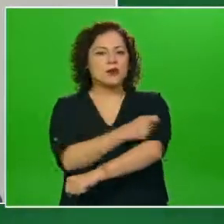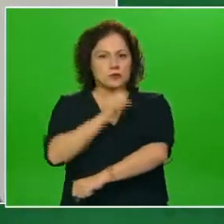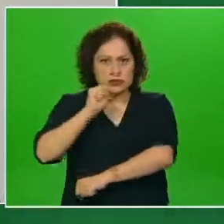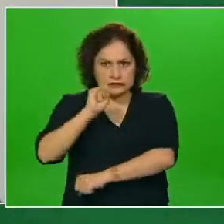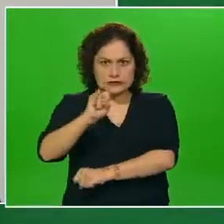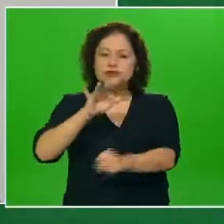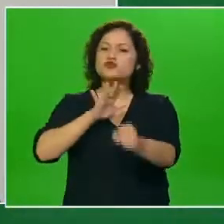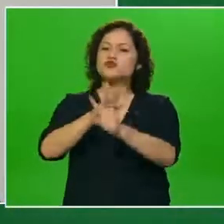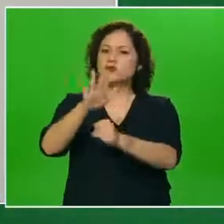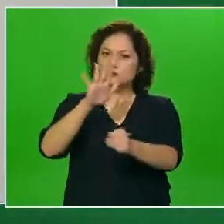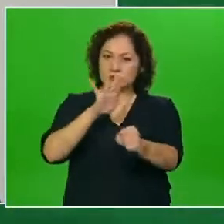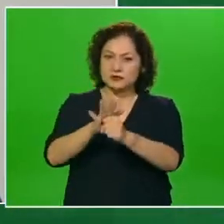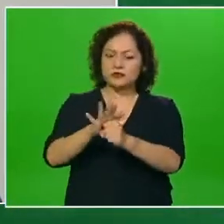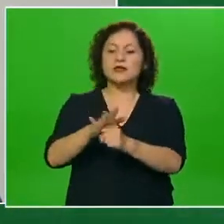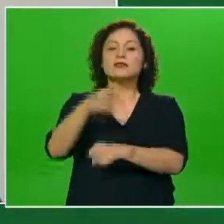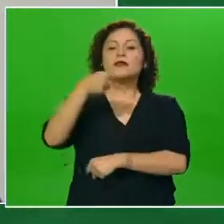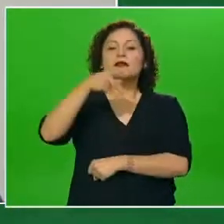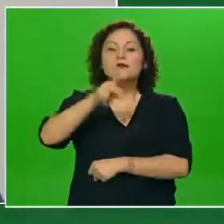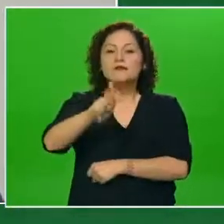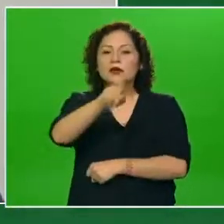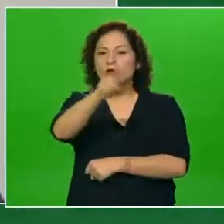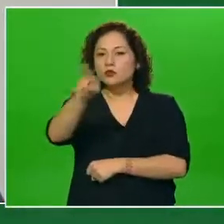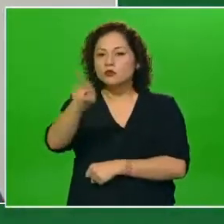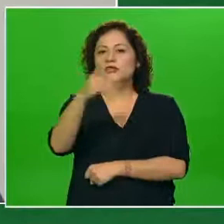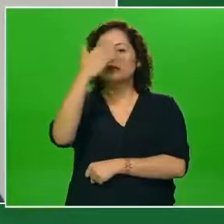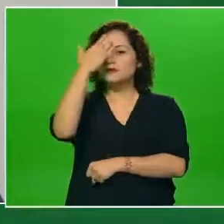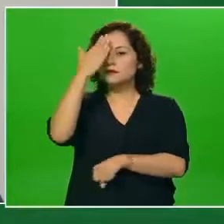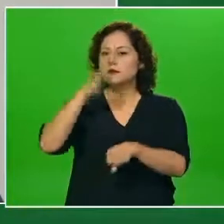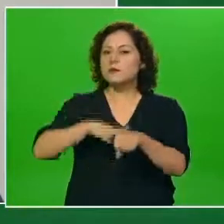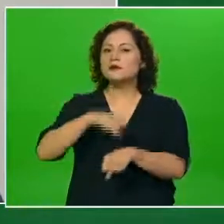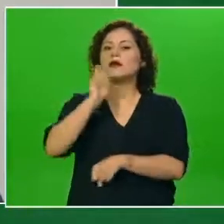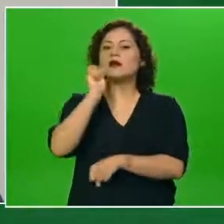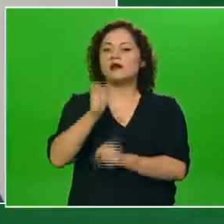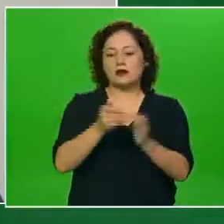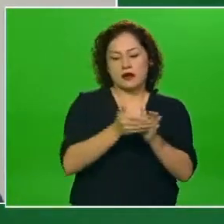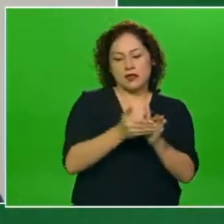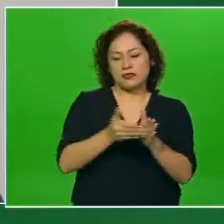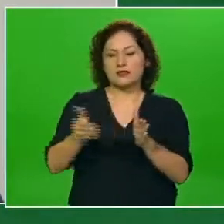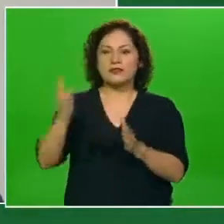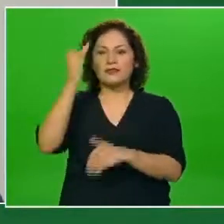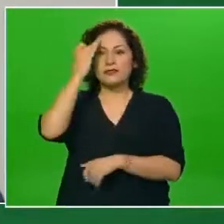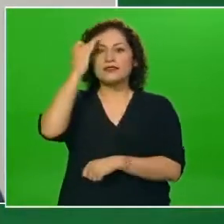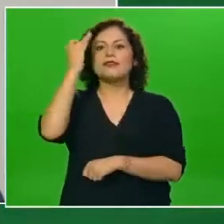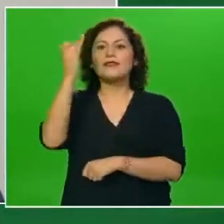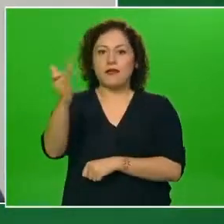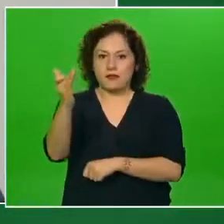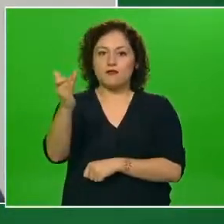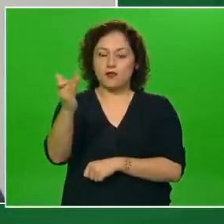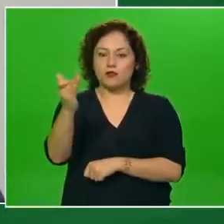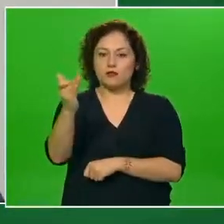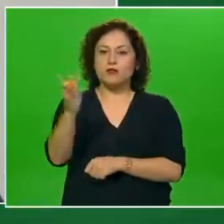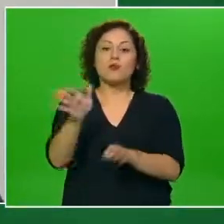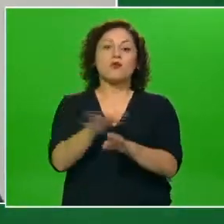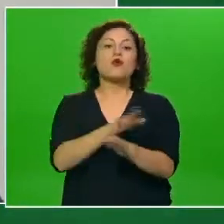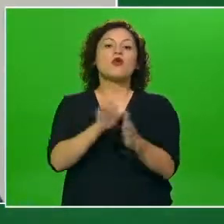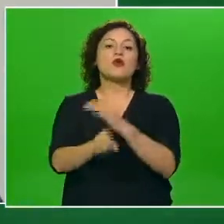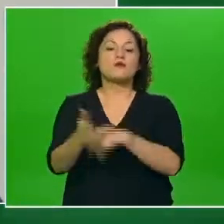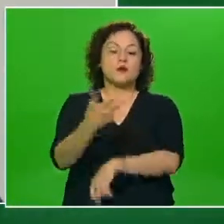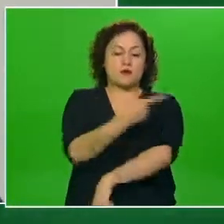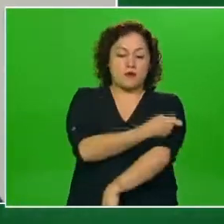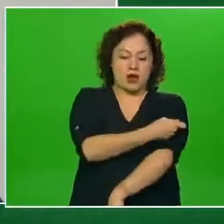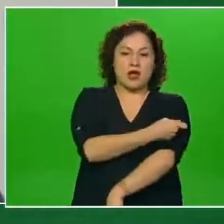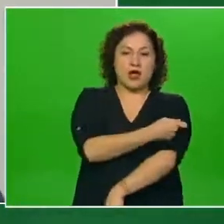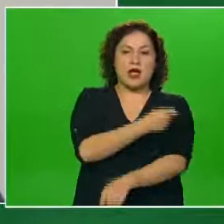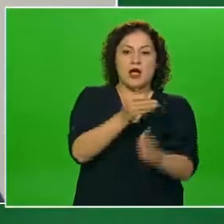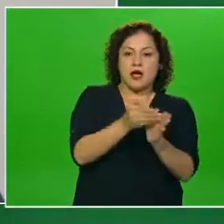requiera recuerden que hay una temporalidad que se debe de cumplir una temporalidad mínima entre la primera y la